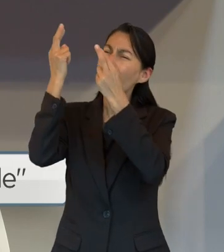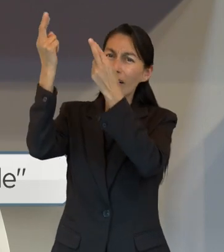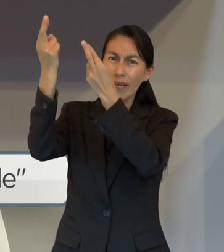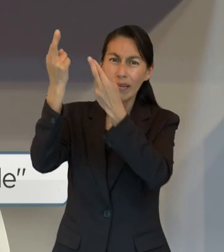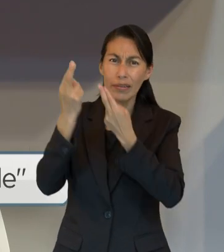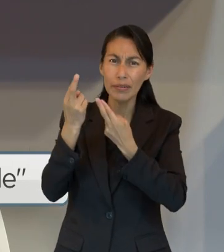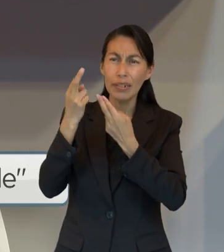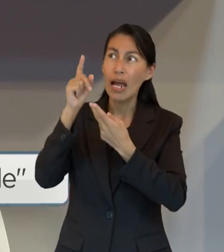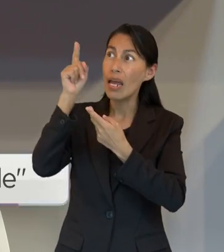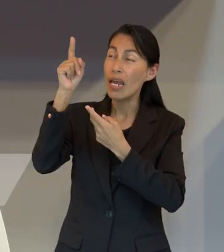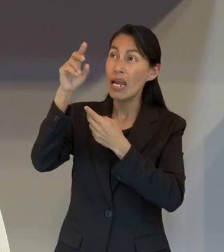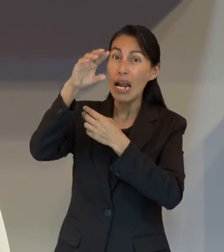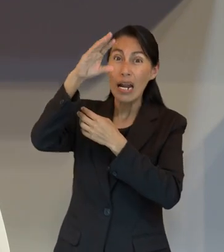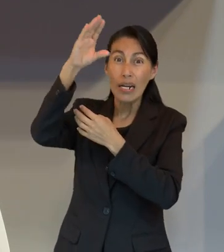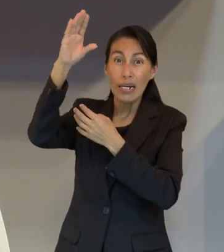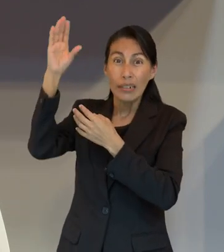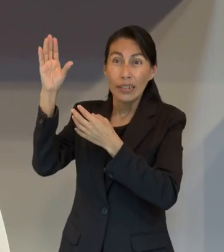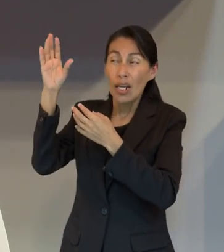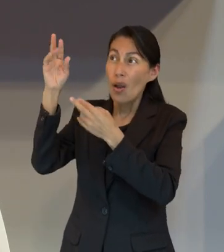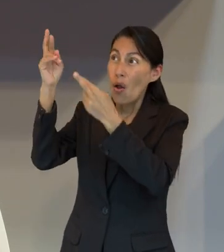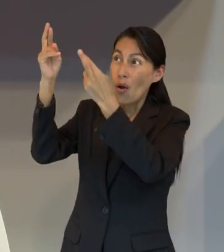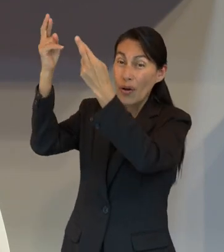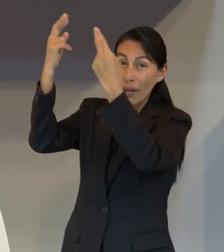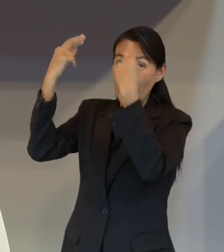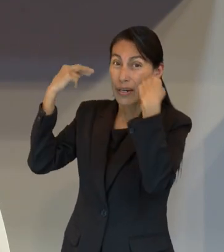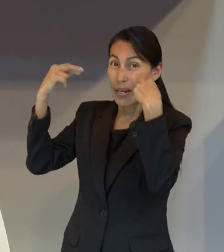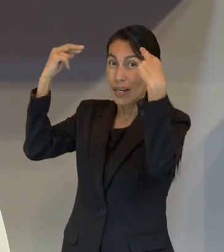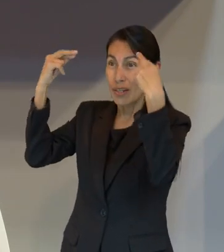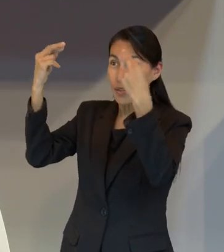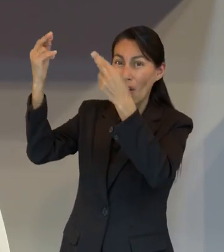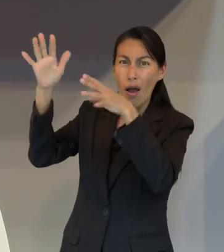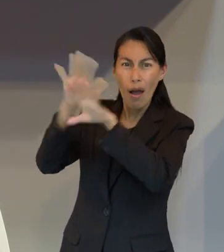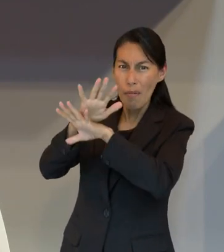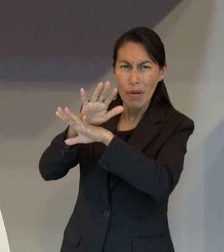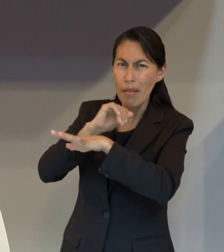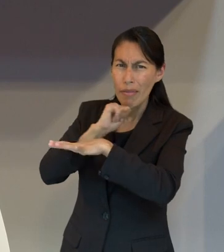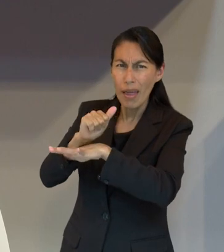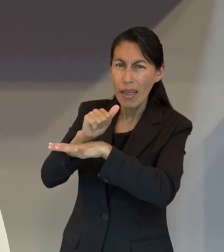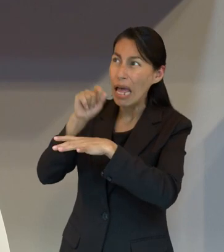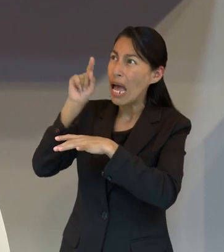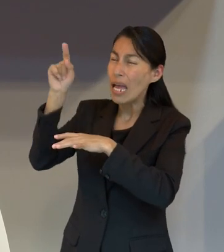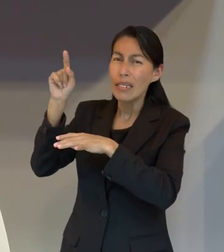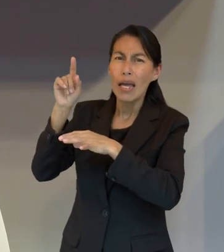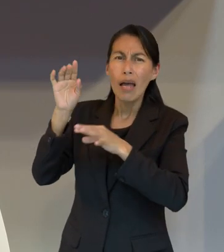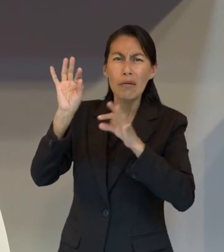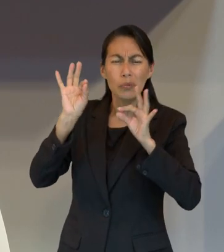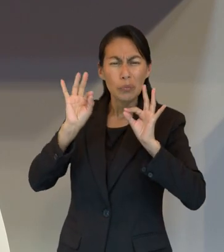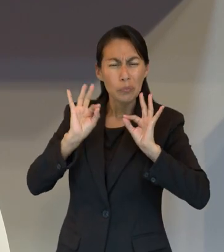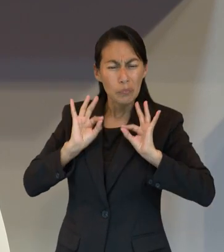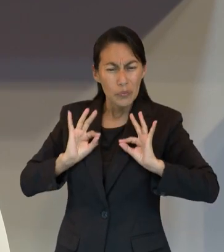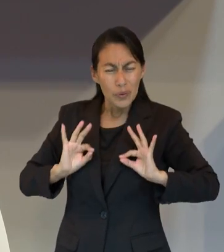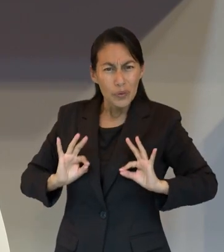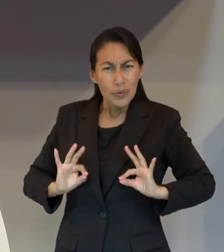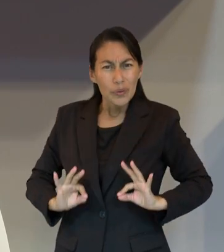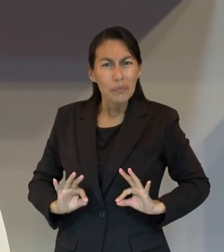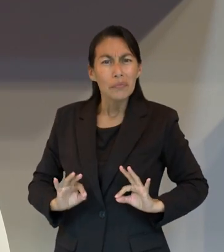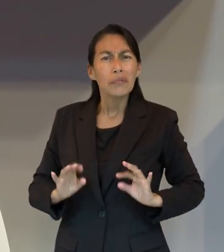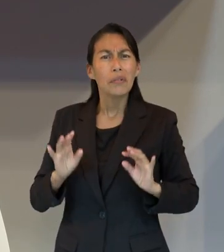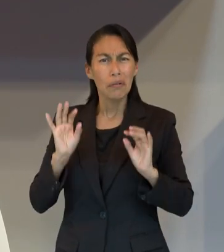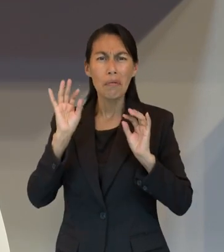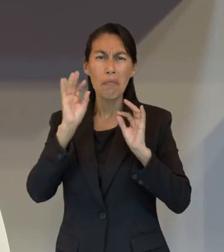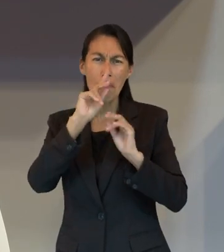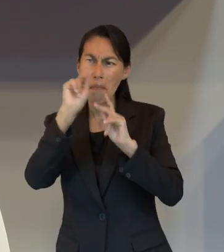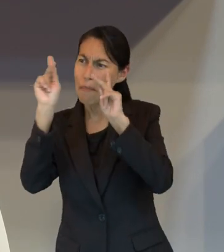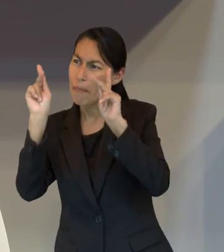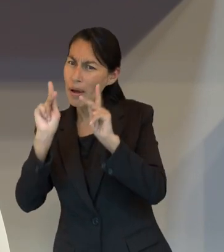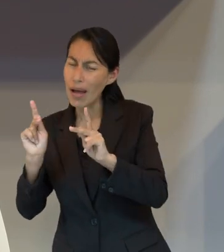un reino inconmovible. Y es que ese reino no tendrá distinción de personas, es un lugar donde tendremos perfecta armonía y paz.